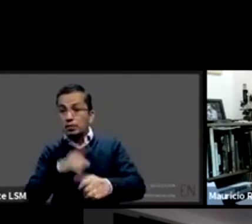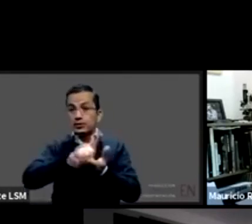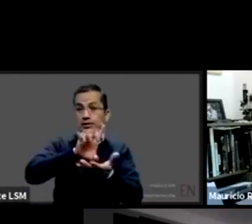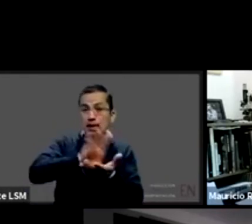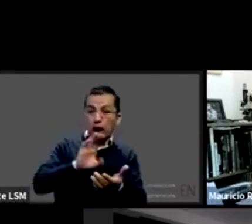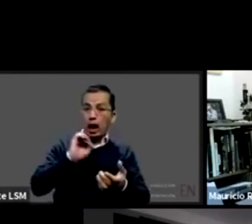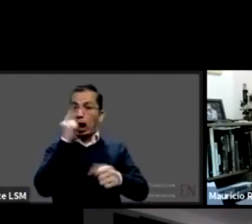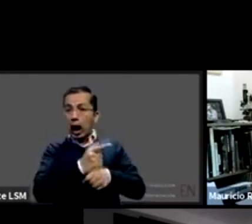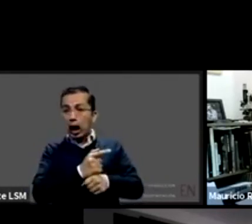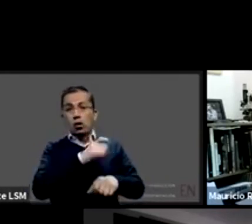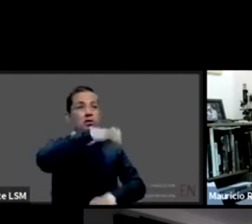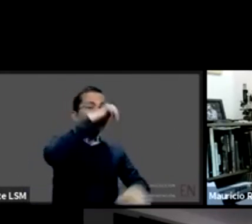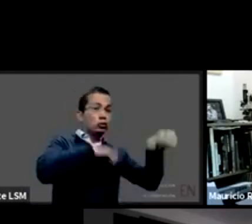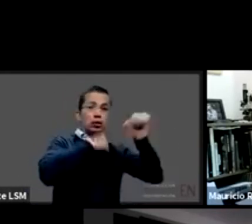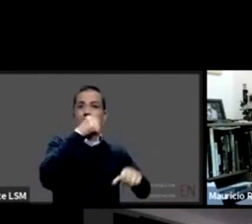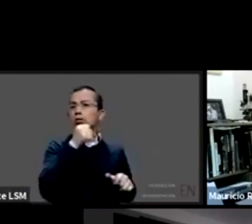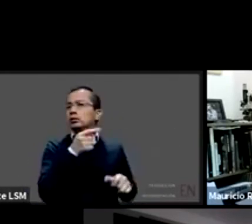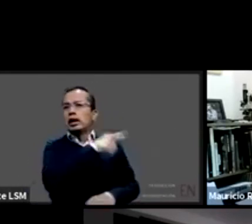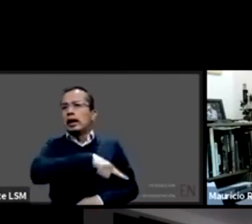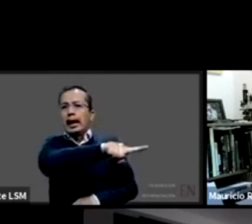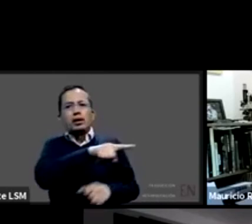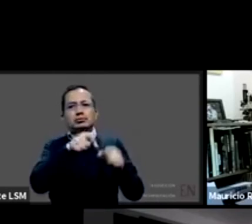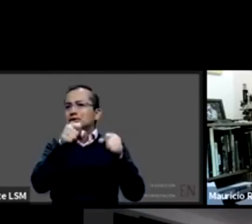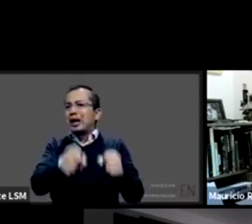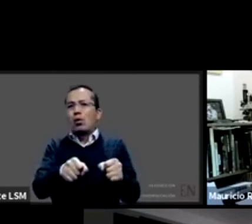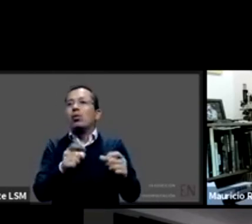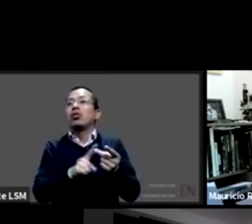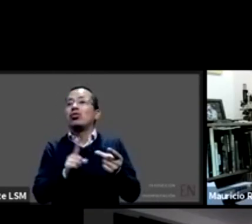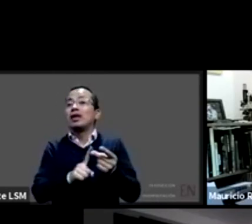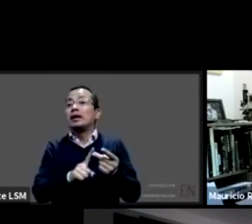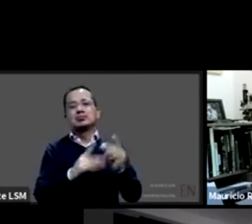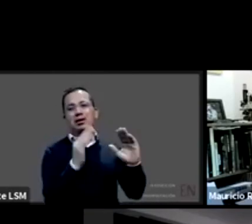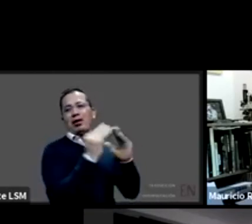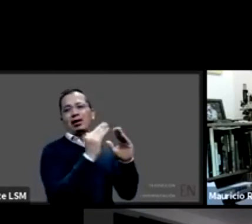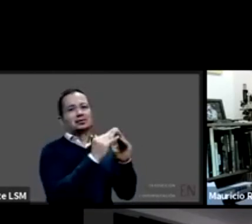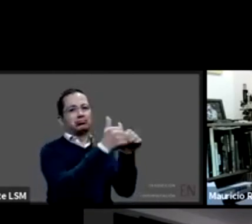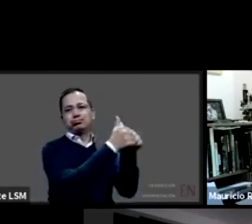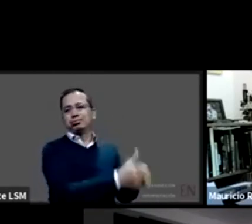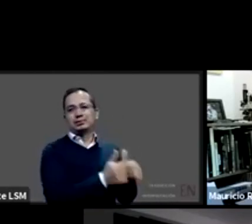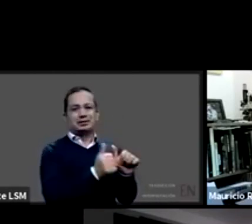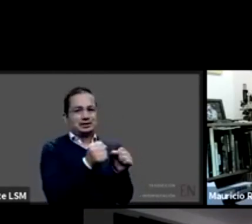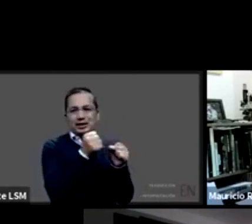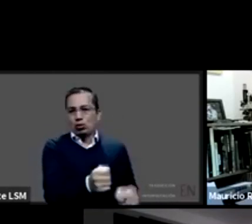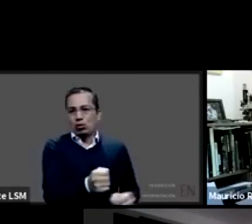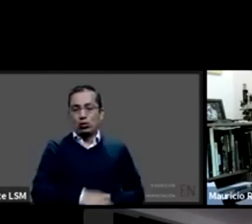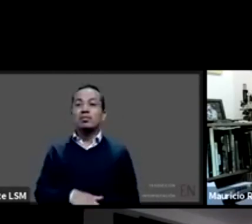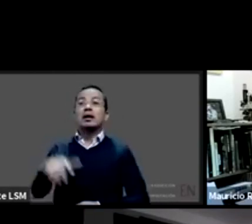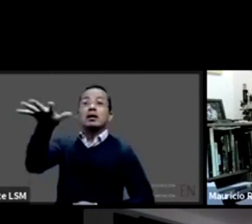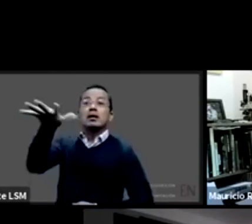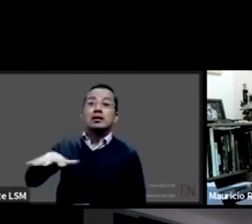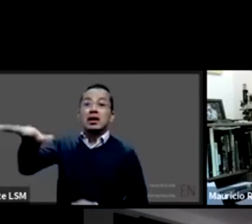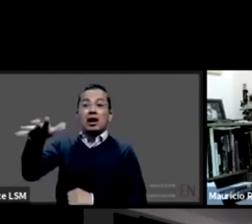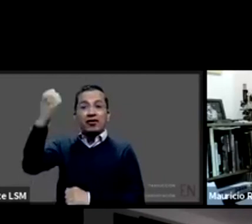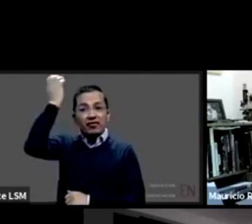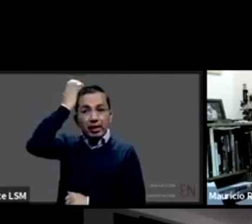detalles han hecho que médicas y médicos enfermeras y enfermeros no conozcan a